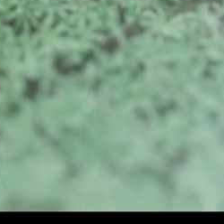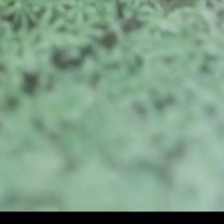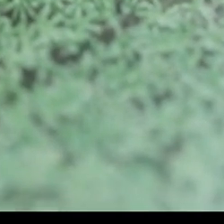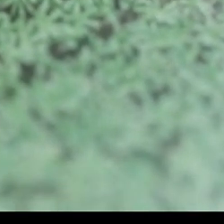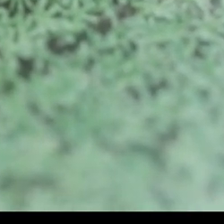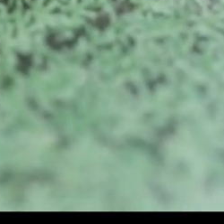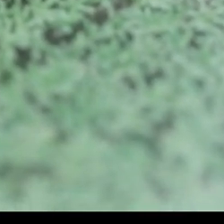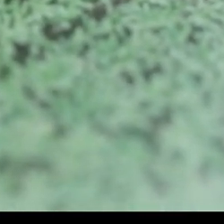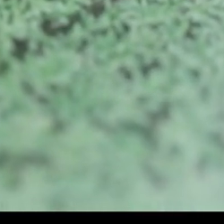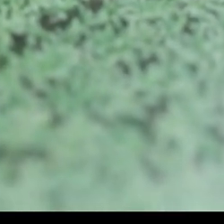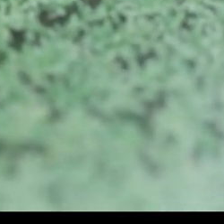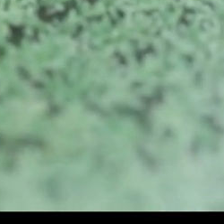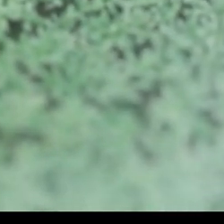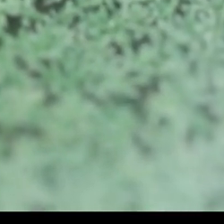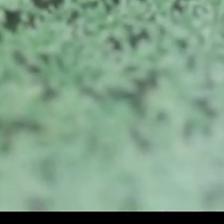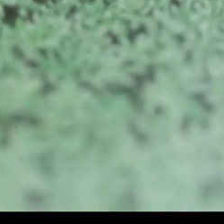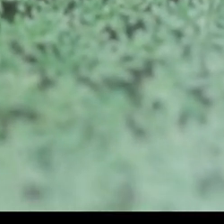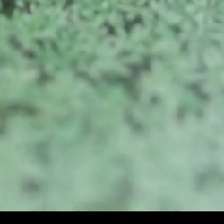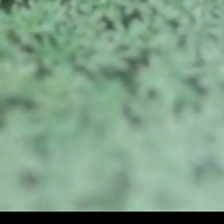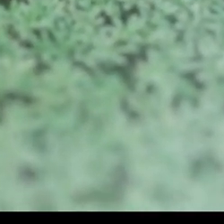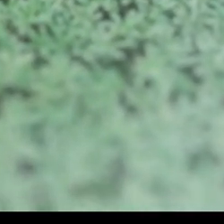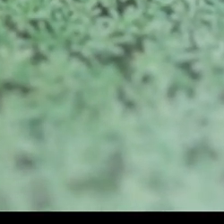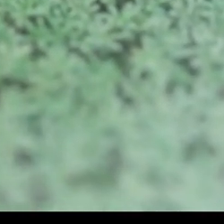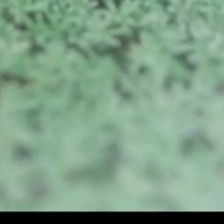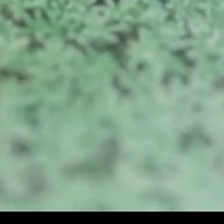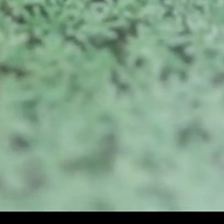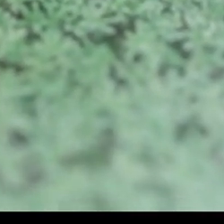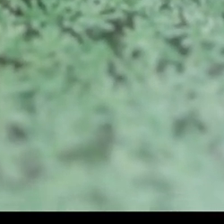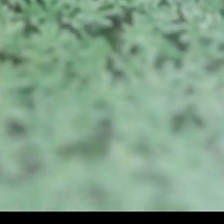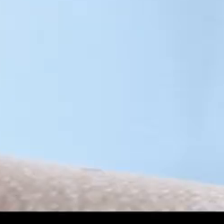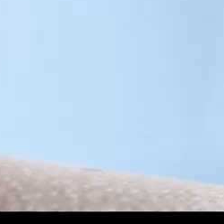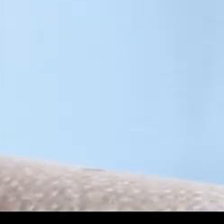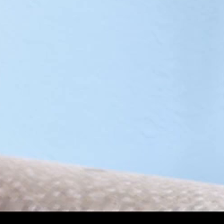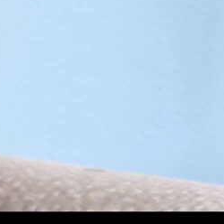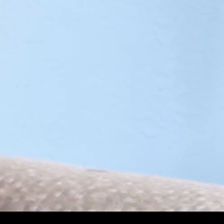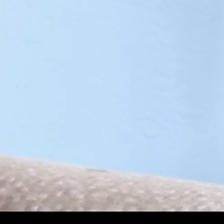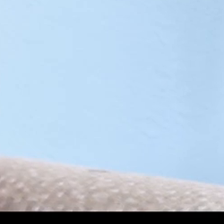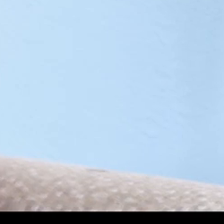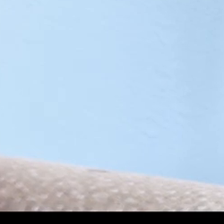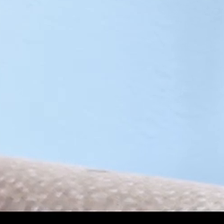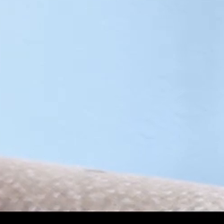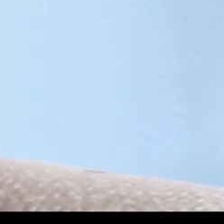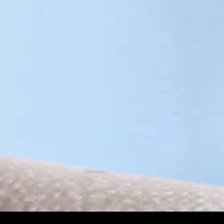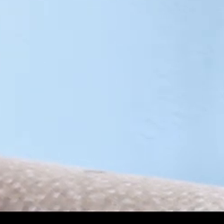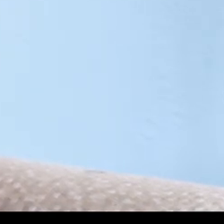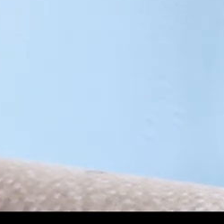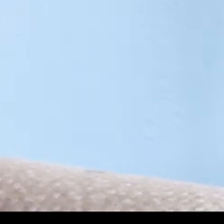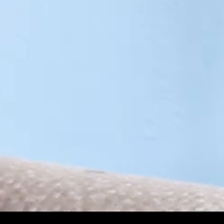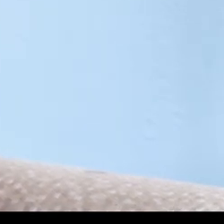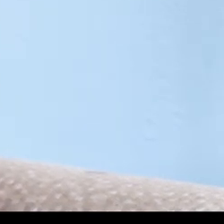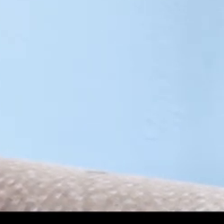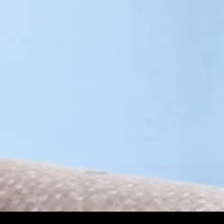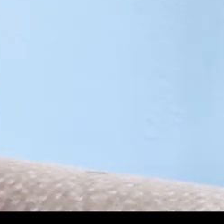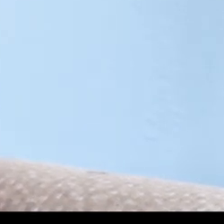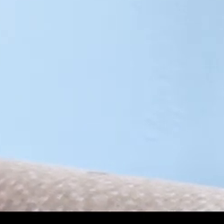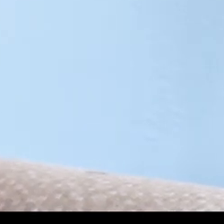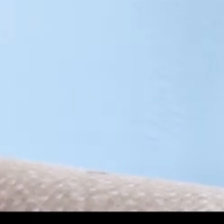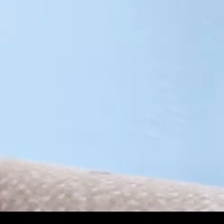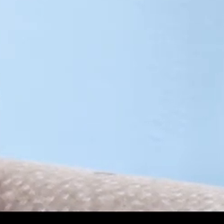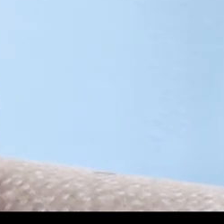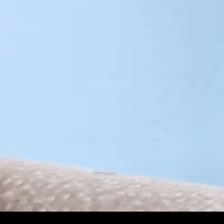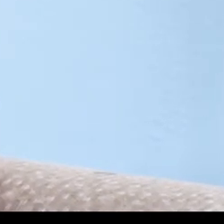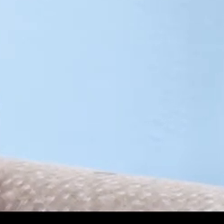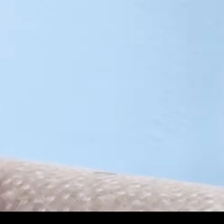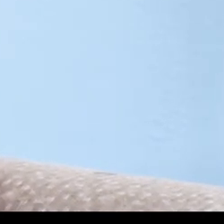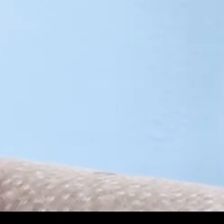laborales donde tengan trabajos bien remunerados y que permita que tanto ellos como sus familias